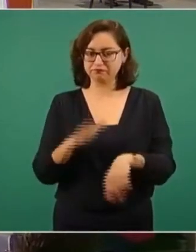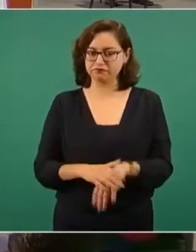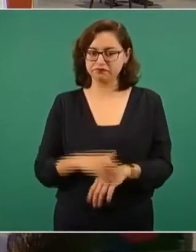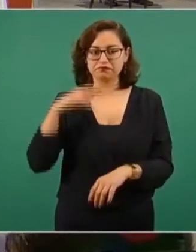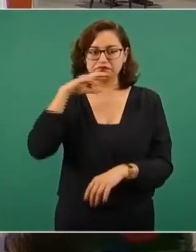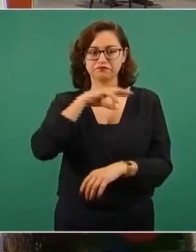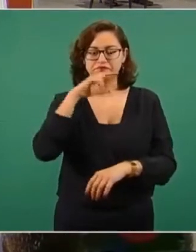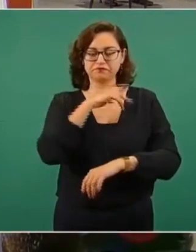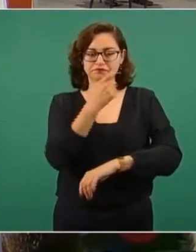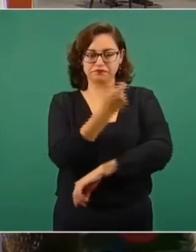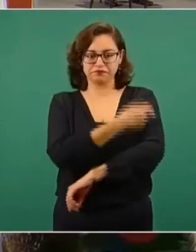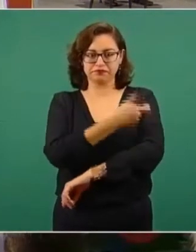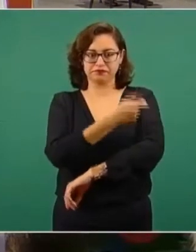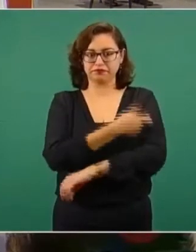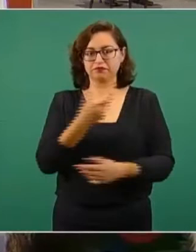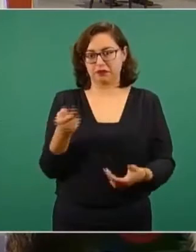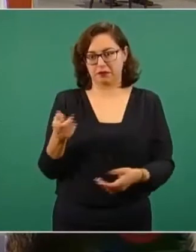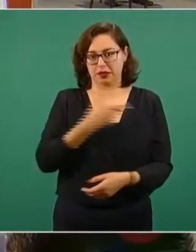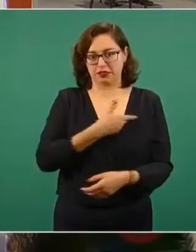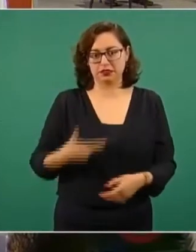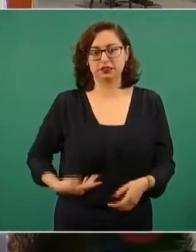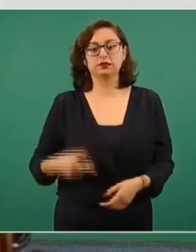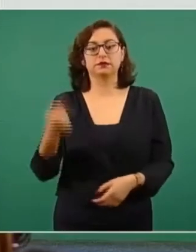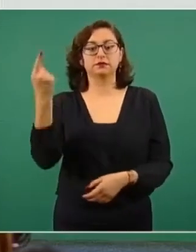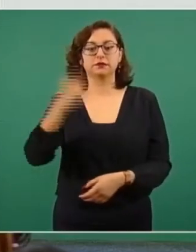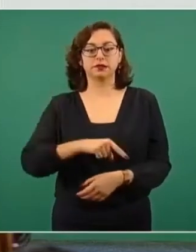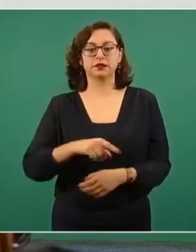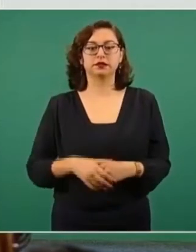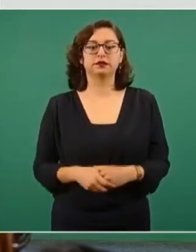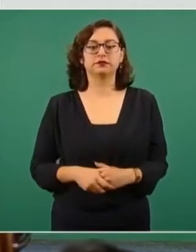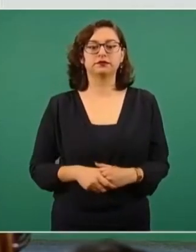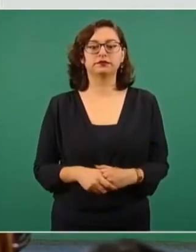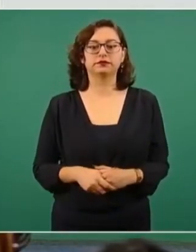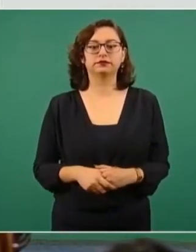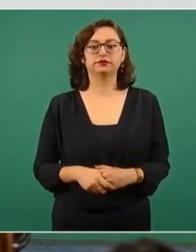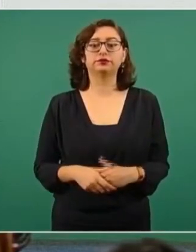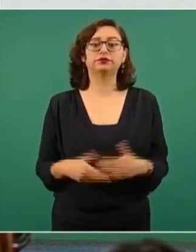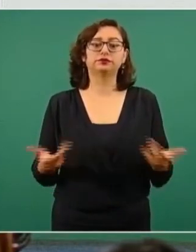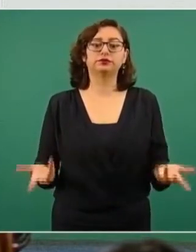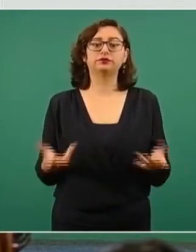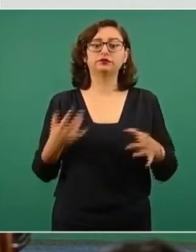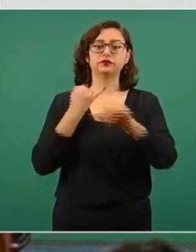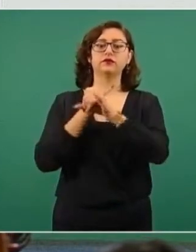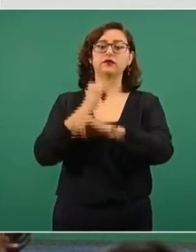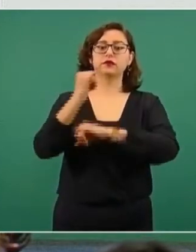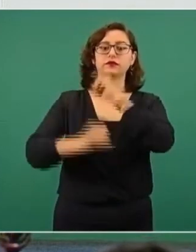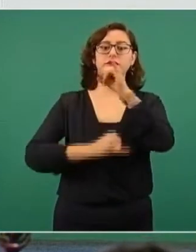La que sigue, por favor. Por último, ¿dónde estamos a nivel internacional?